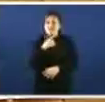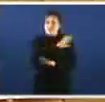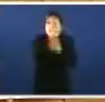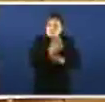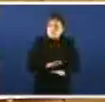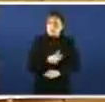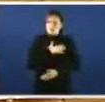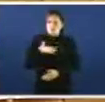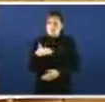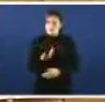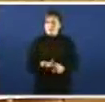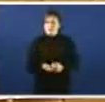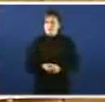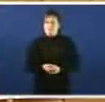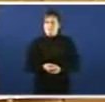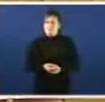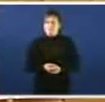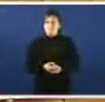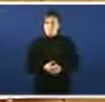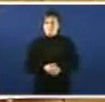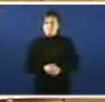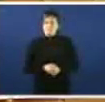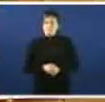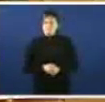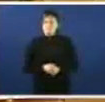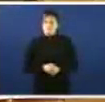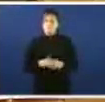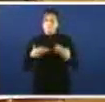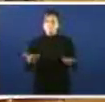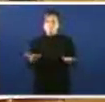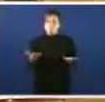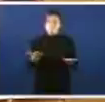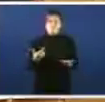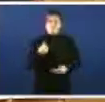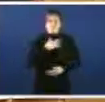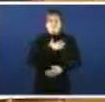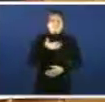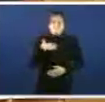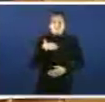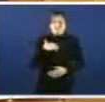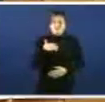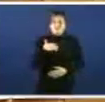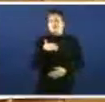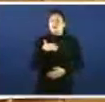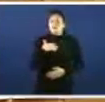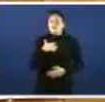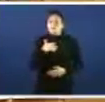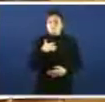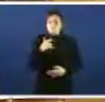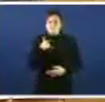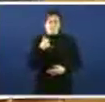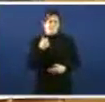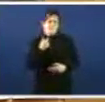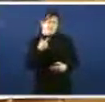é porque xe es 20 por riba entón eu quero deixar a nosa posición fundamenta esa